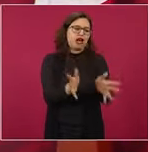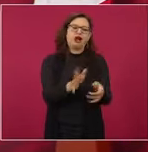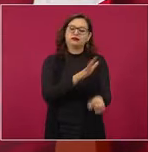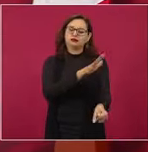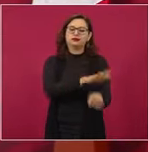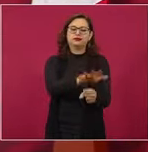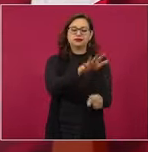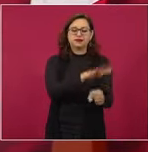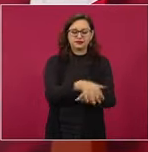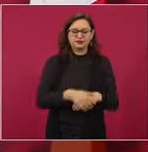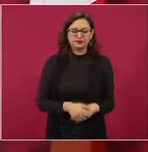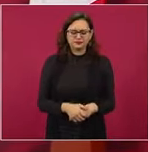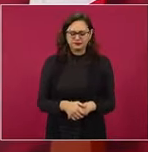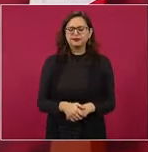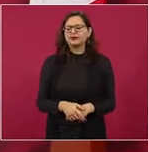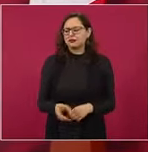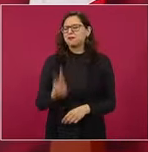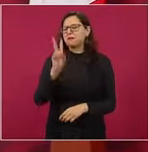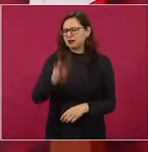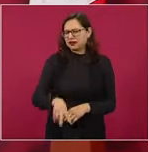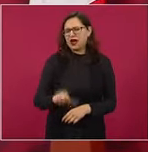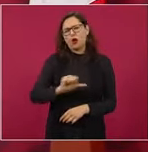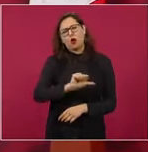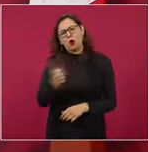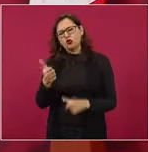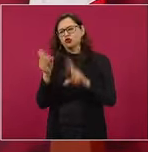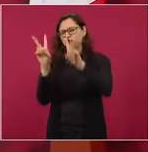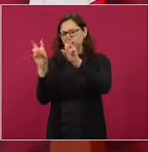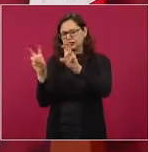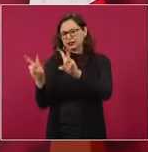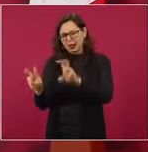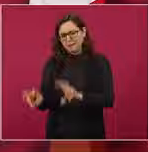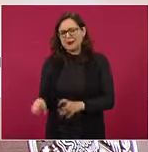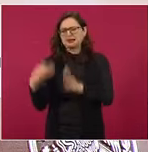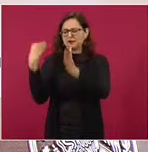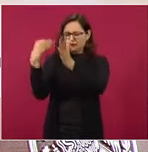haya democracia, que nunca más un fraude electoral,